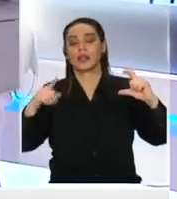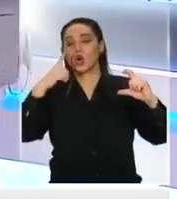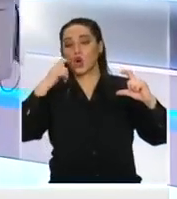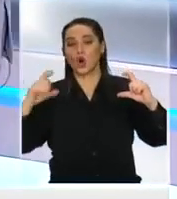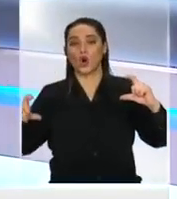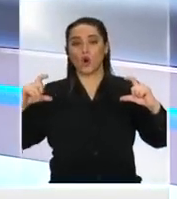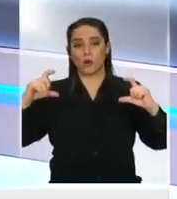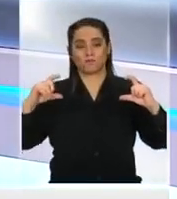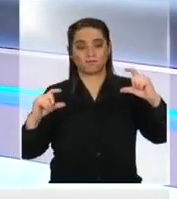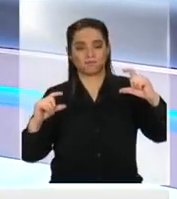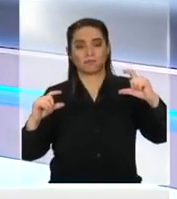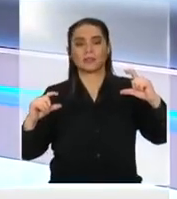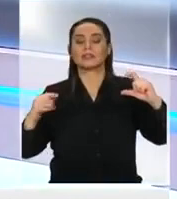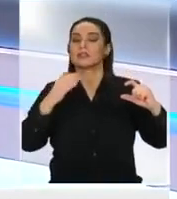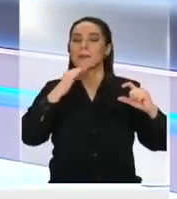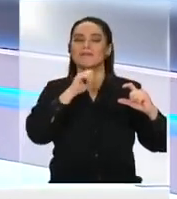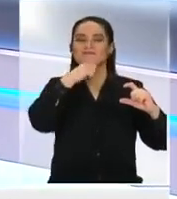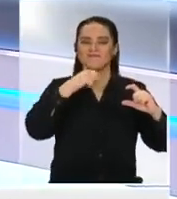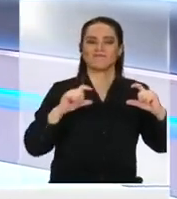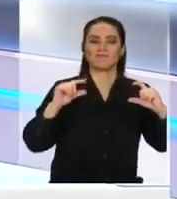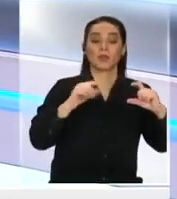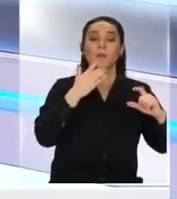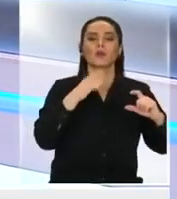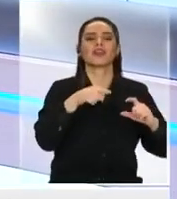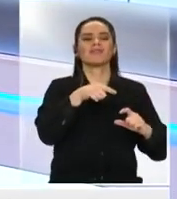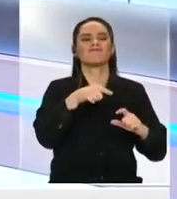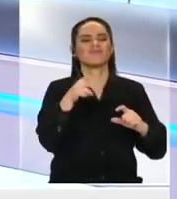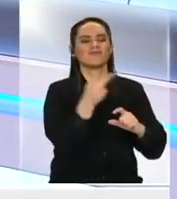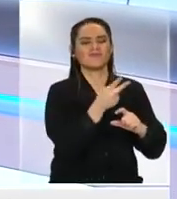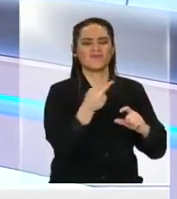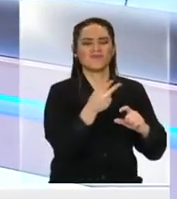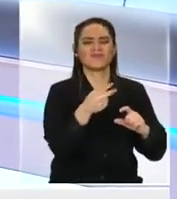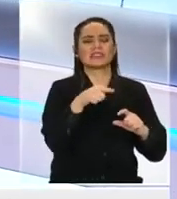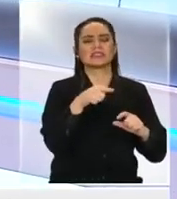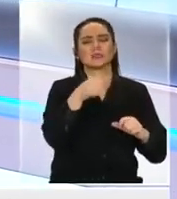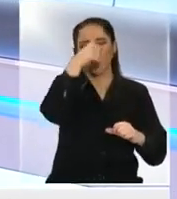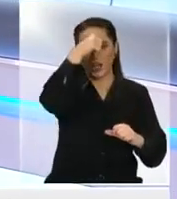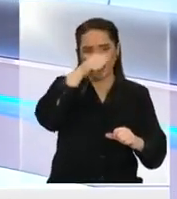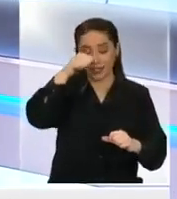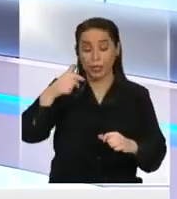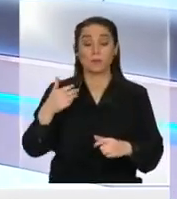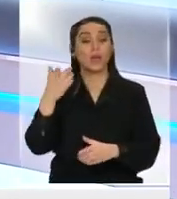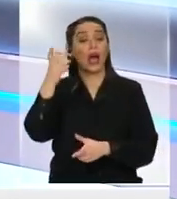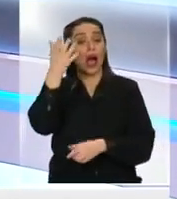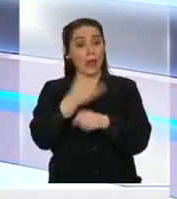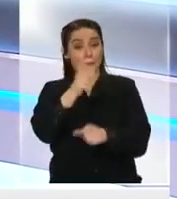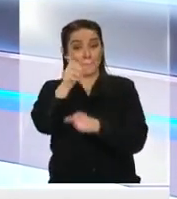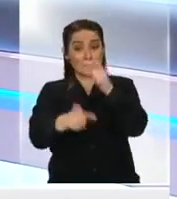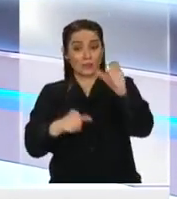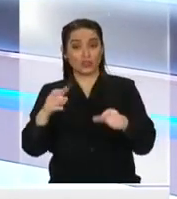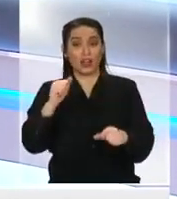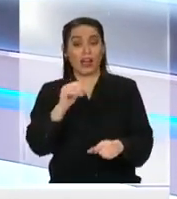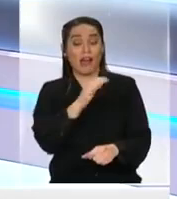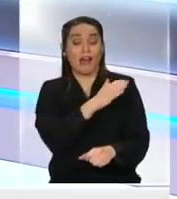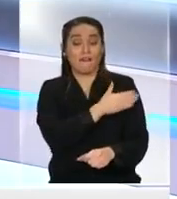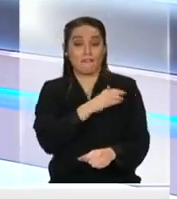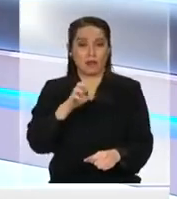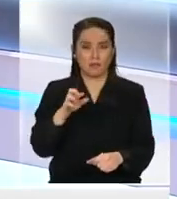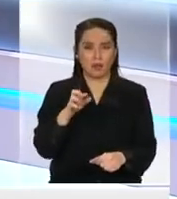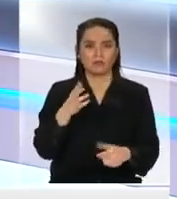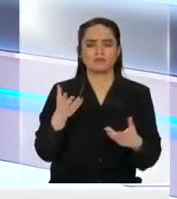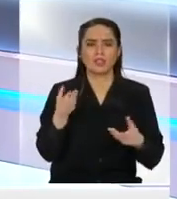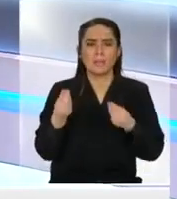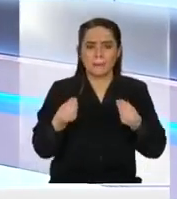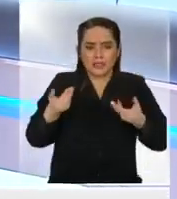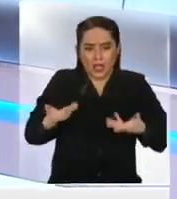están habitualmente castigados. Sigo tu línea, me dices que hay gente que si quiere seguir a la AFP, que siga a la AFP. ¿Qué pasa con la plata que hay en la